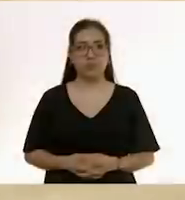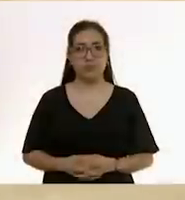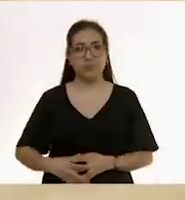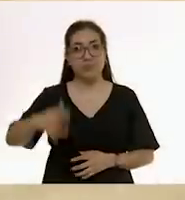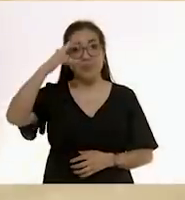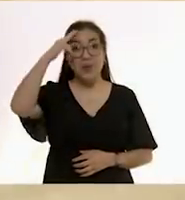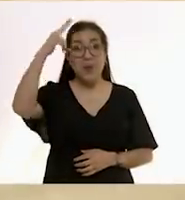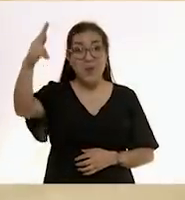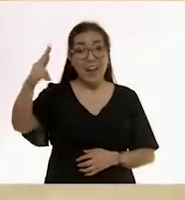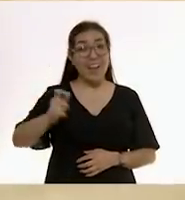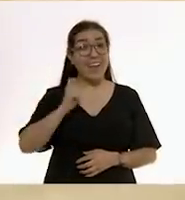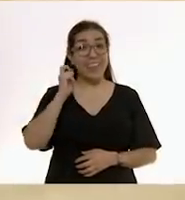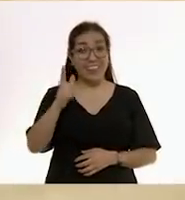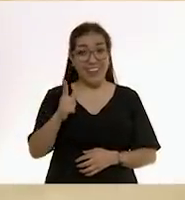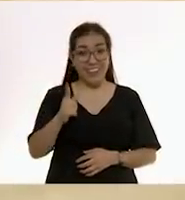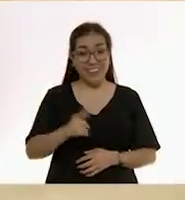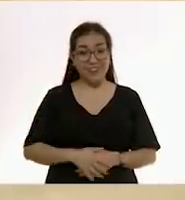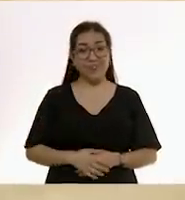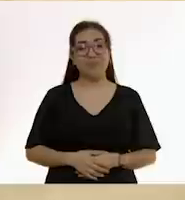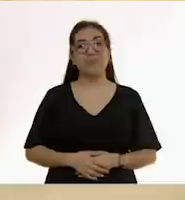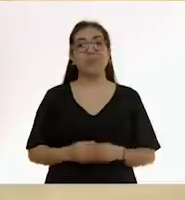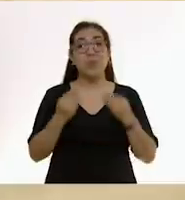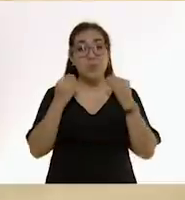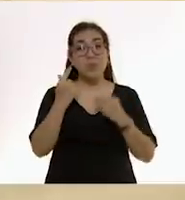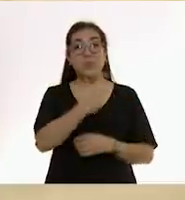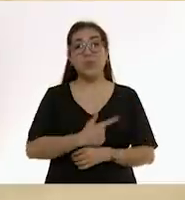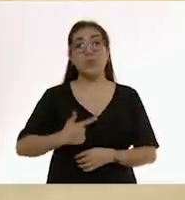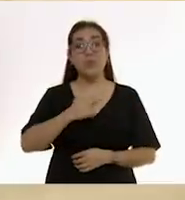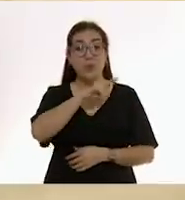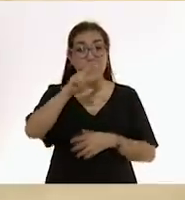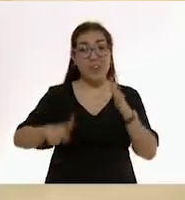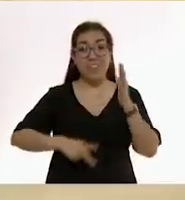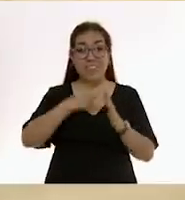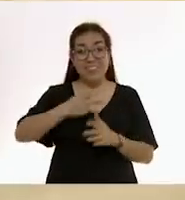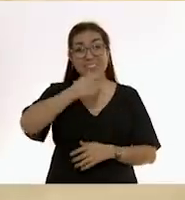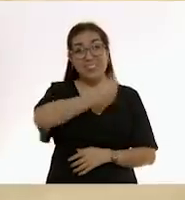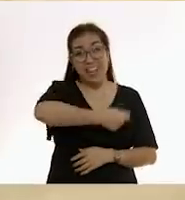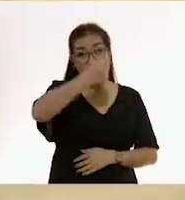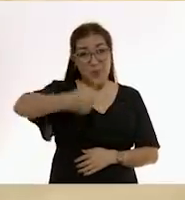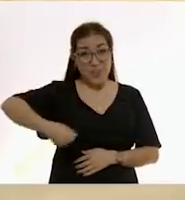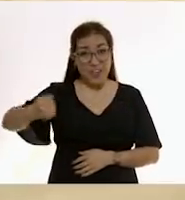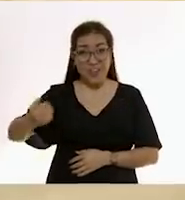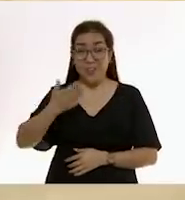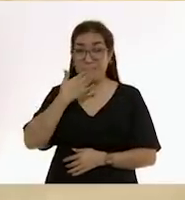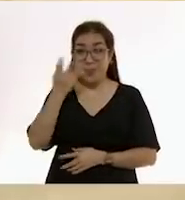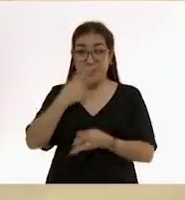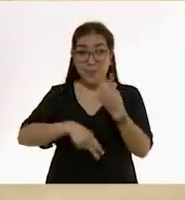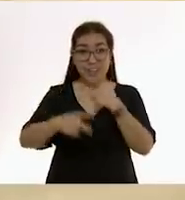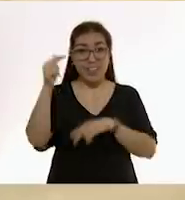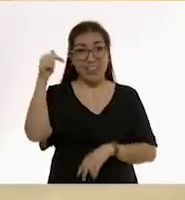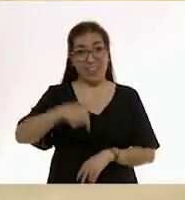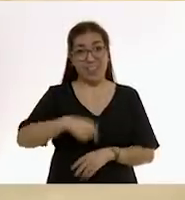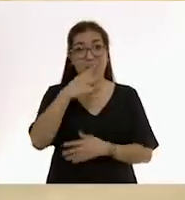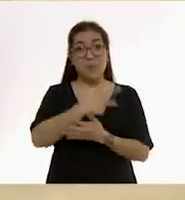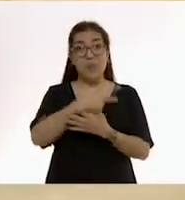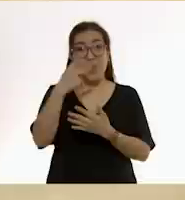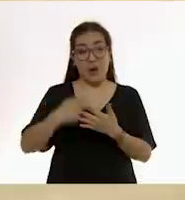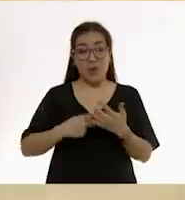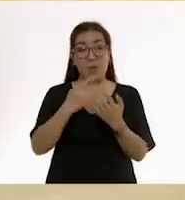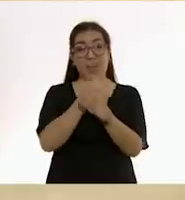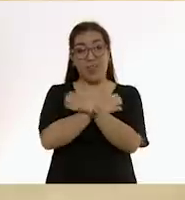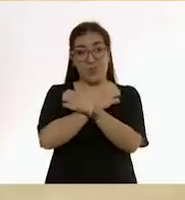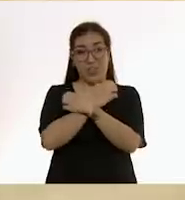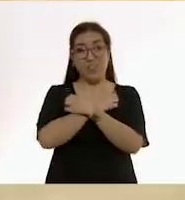Hola, ¿qué tal? Me da mucho gusto saludarlas y saludarlos y darles la bienvenida a este su programa de Educación